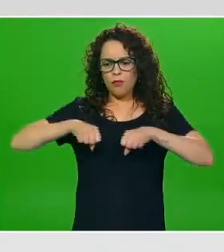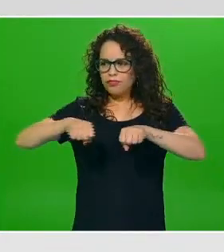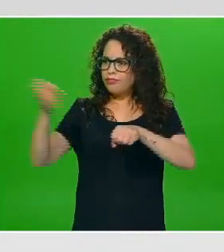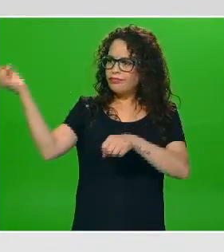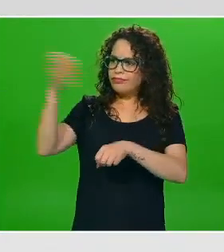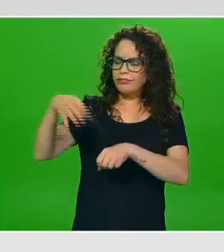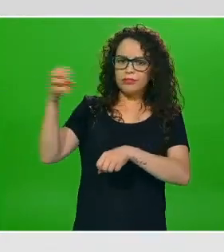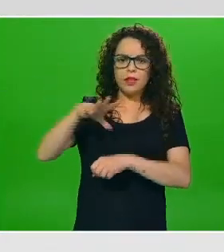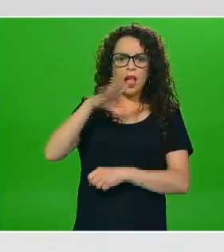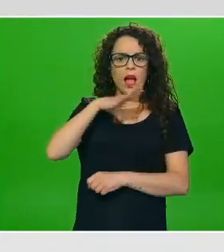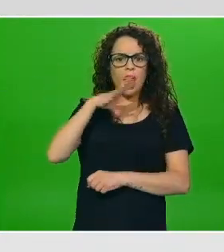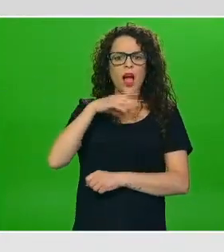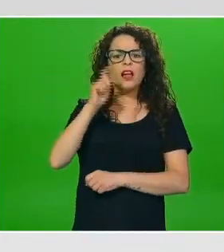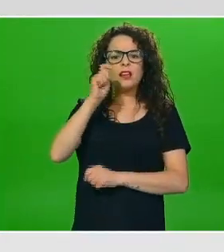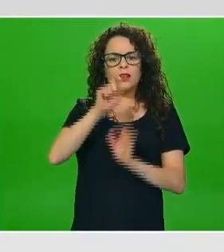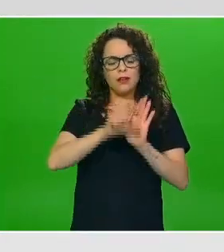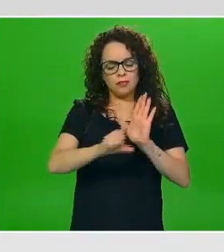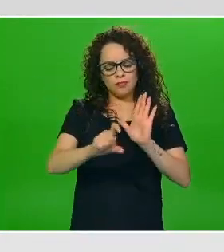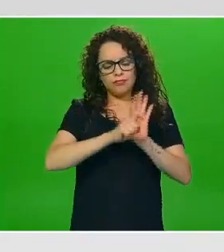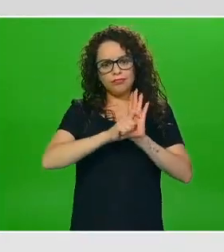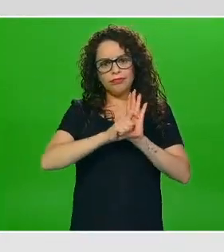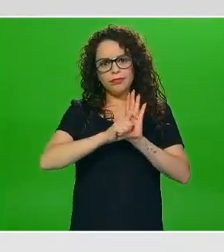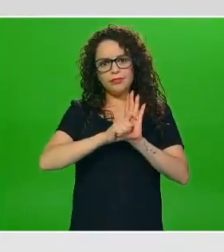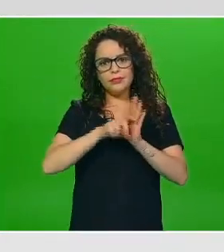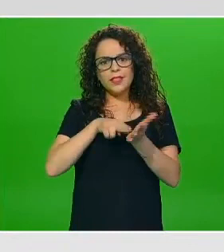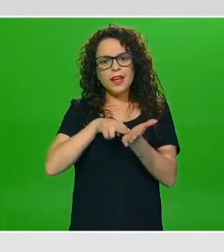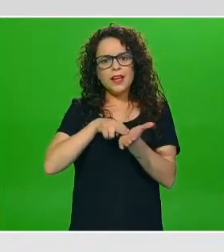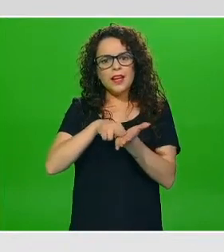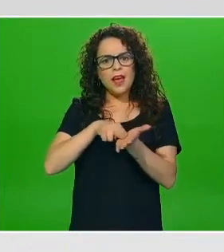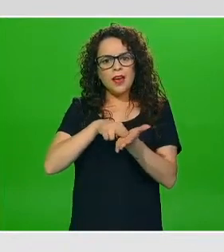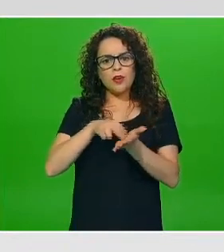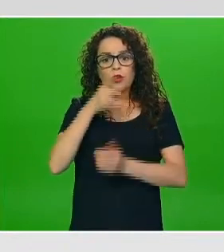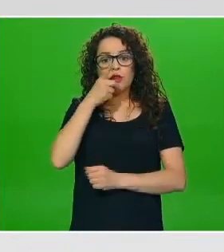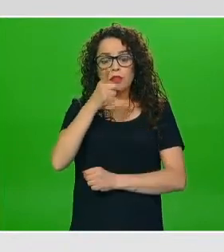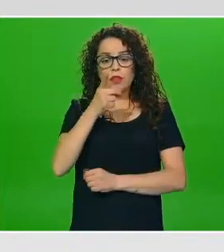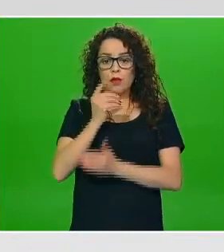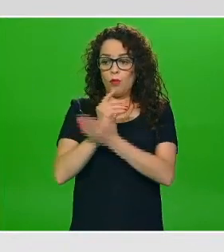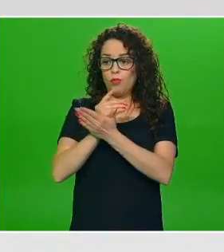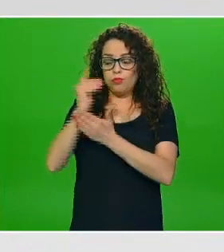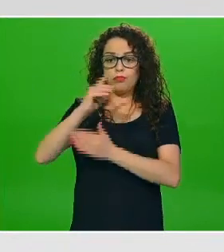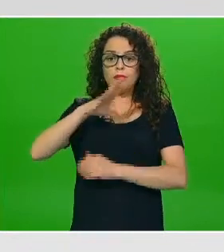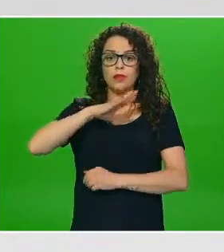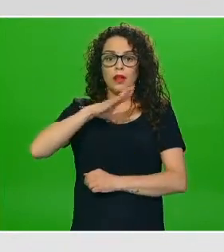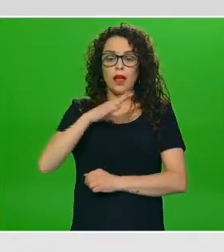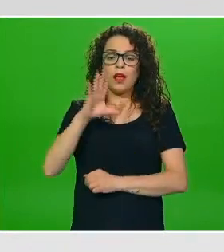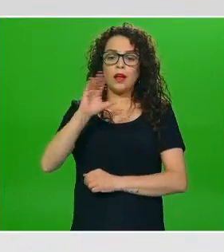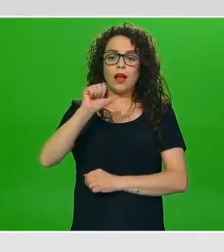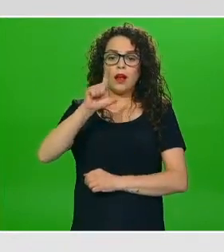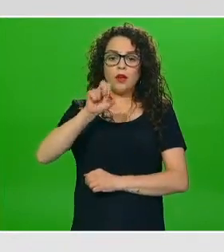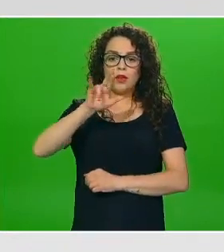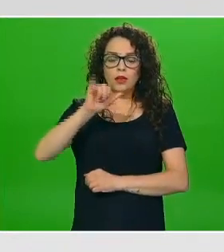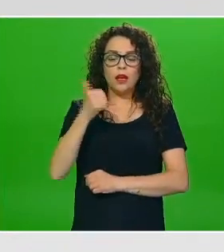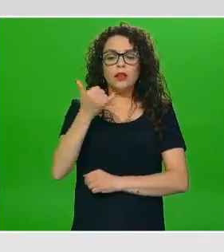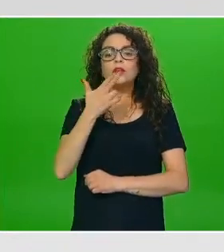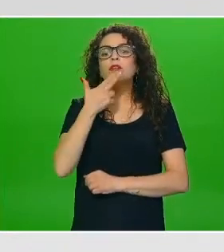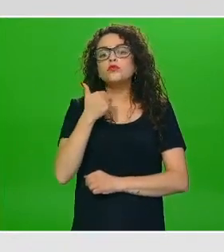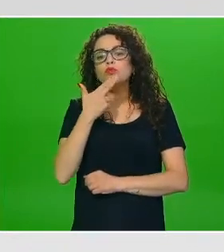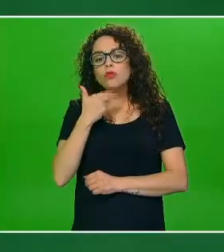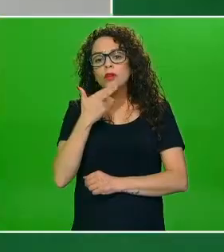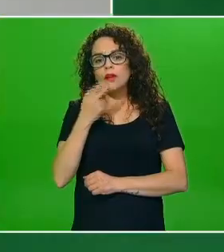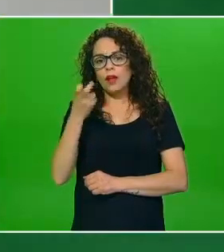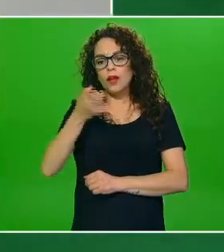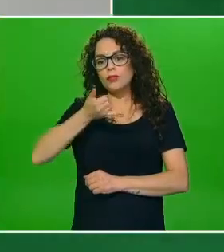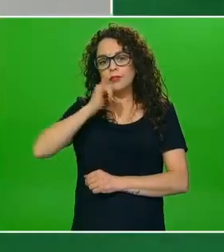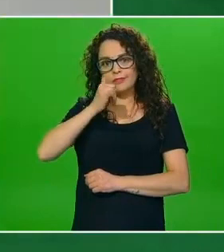bebidas tiene un sello negro que indica el exceso de azúcares y de calorías muchas veces en estas bebidas